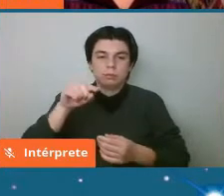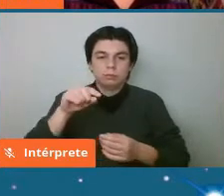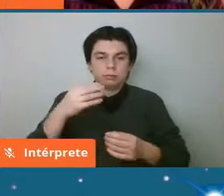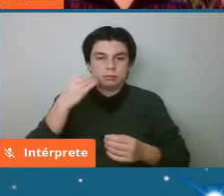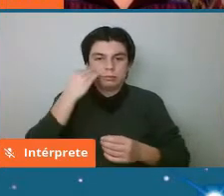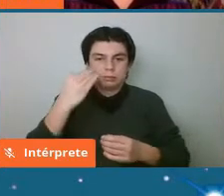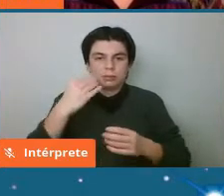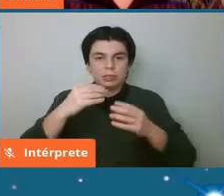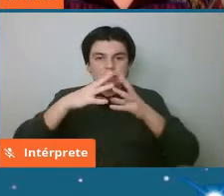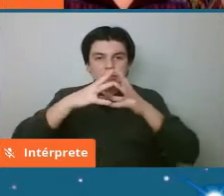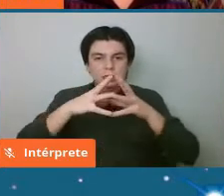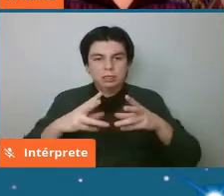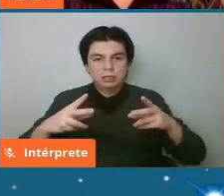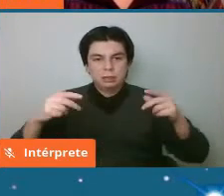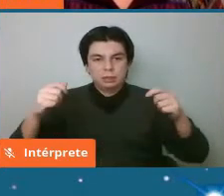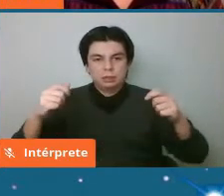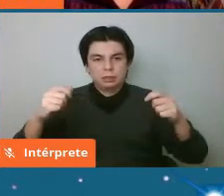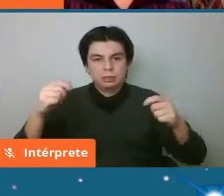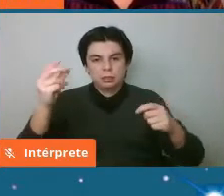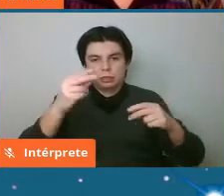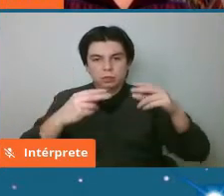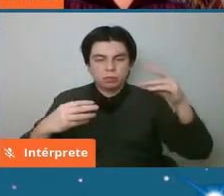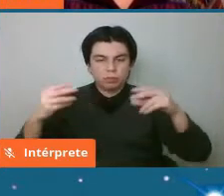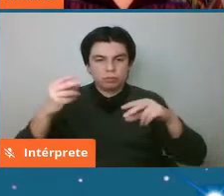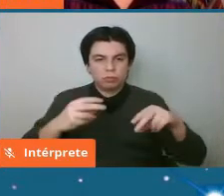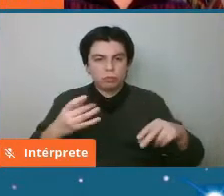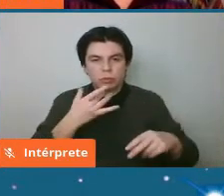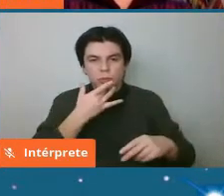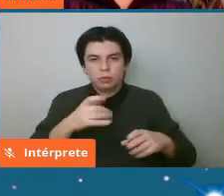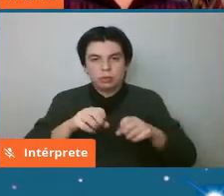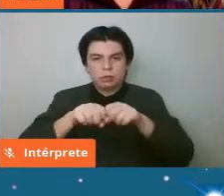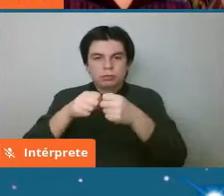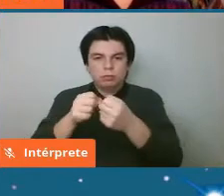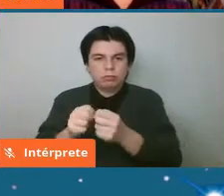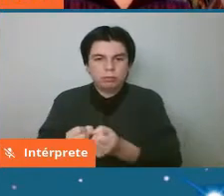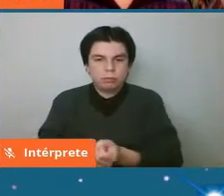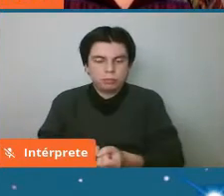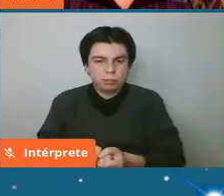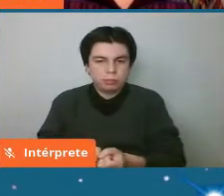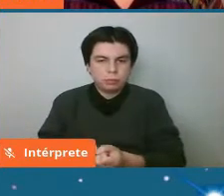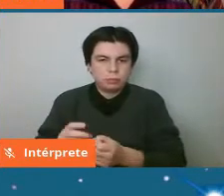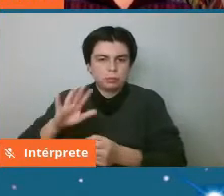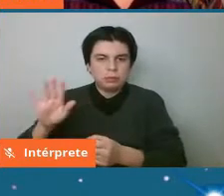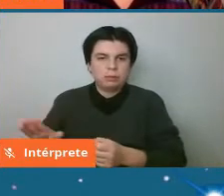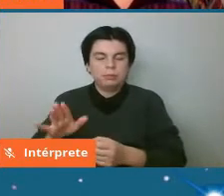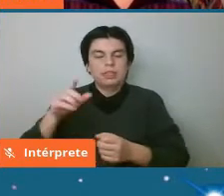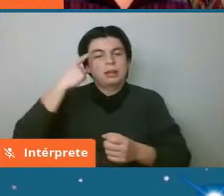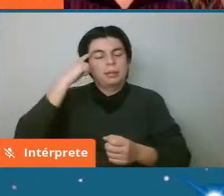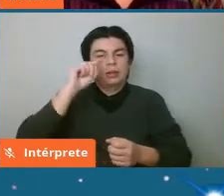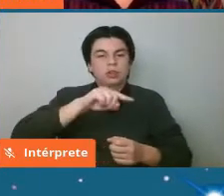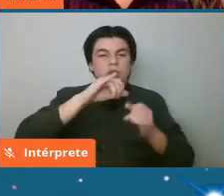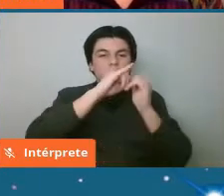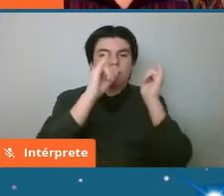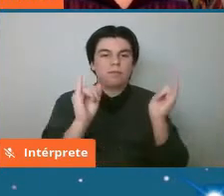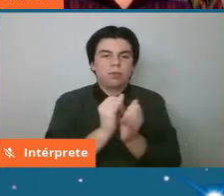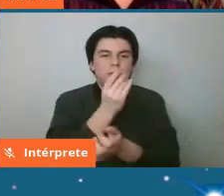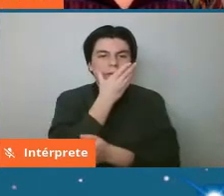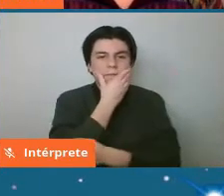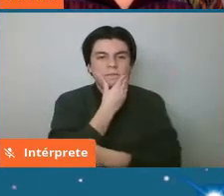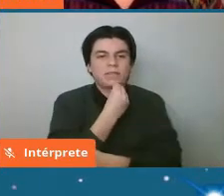casi desapareciendo de la población de meteoritos porque se están destruyendo y otros que mantienen su forma muy bella